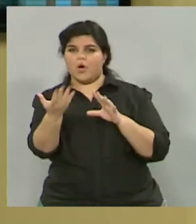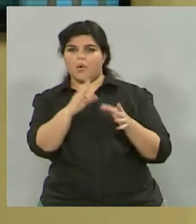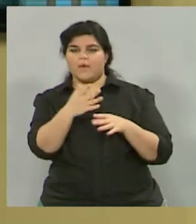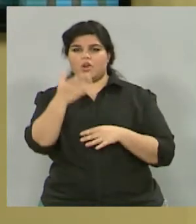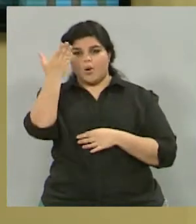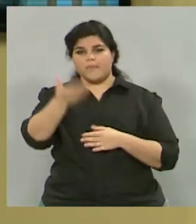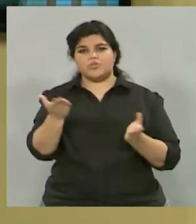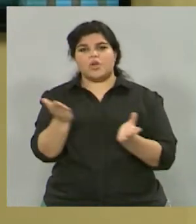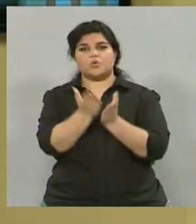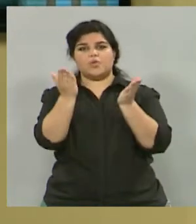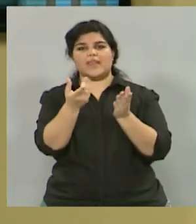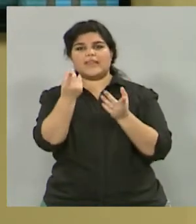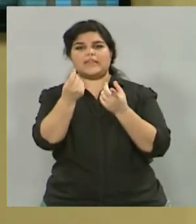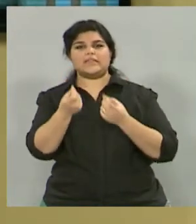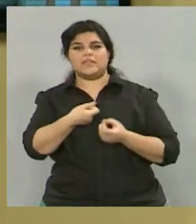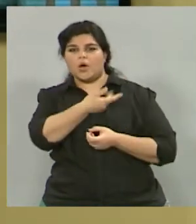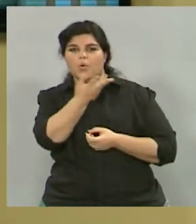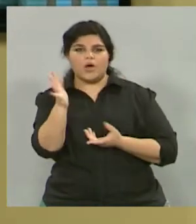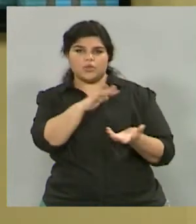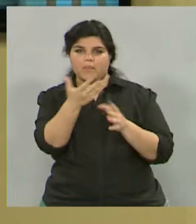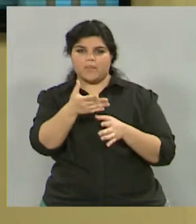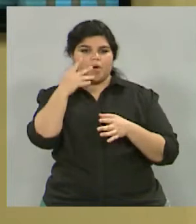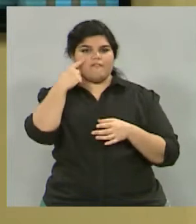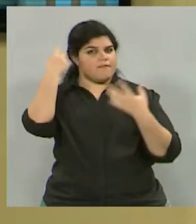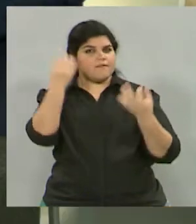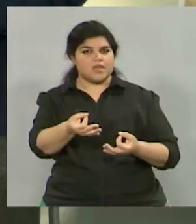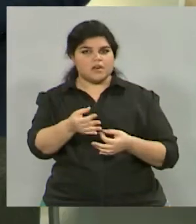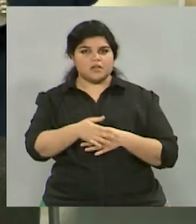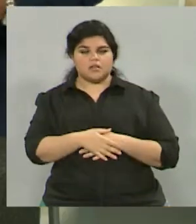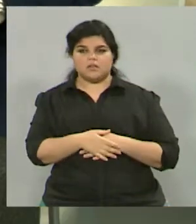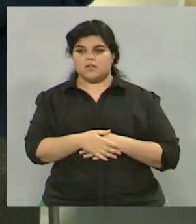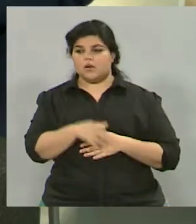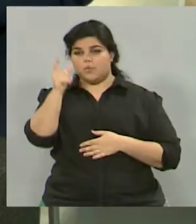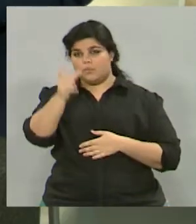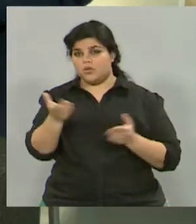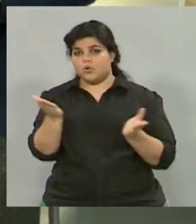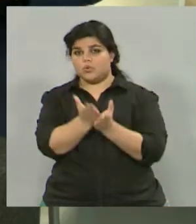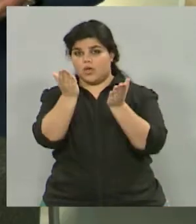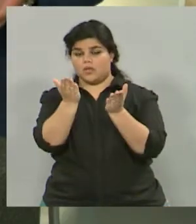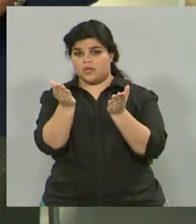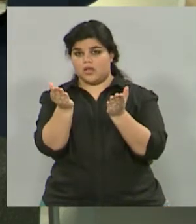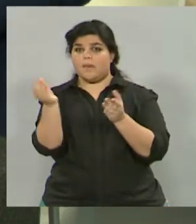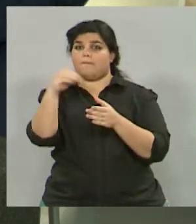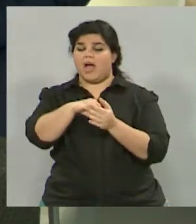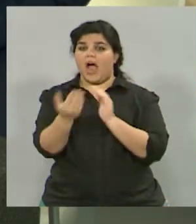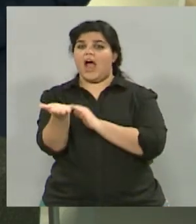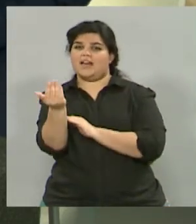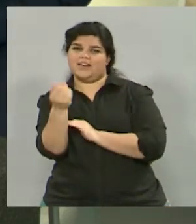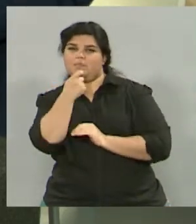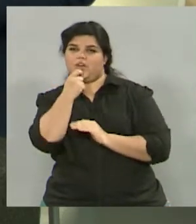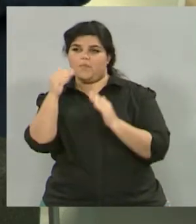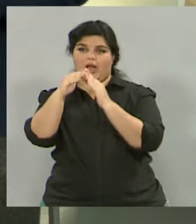¿cuánto necesita hoy un estudiante para vivir bien? Un estudiante necesita, si le sumamos el alquiler, en el caso de que no esté en una